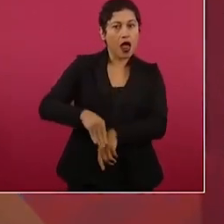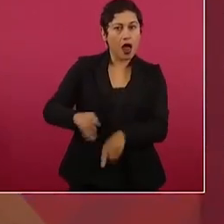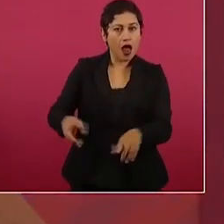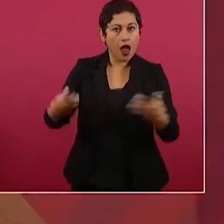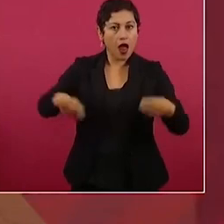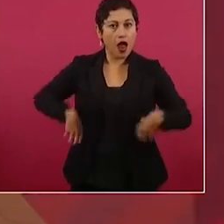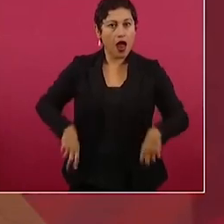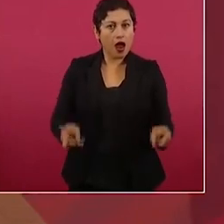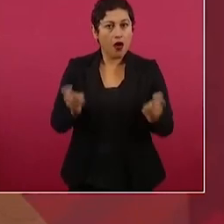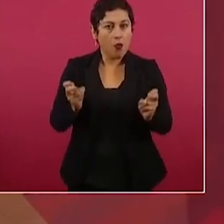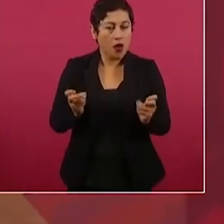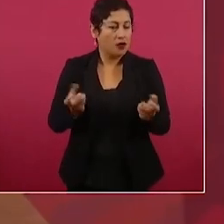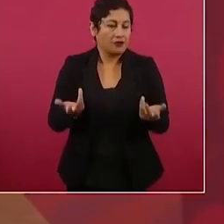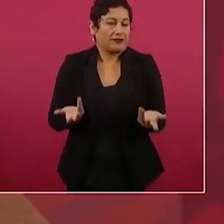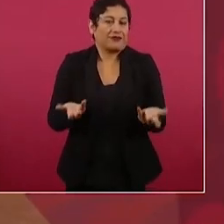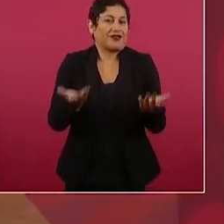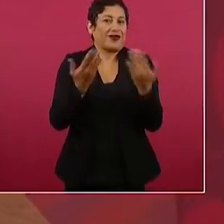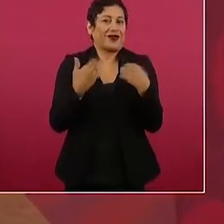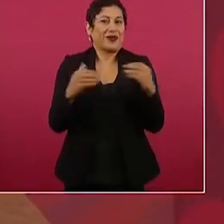entonces